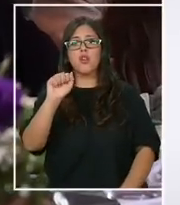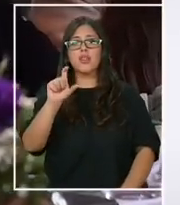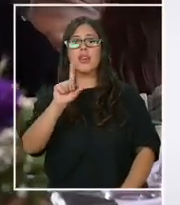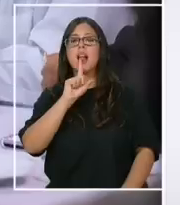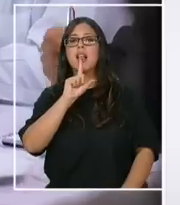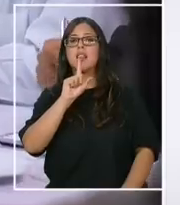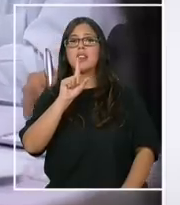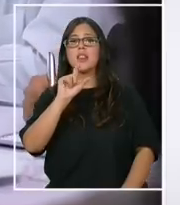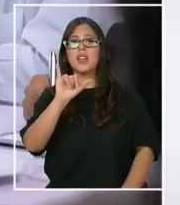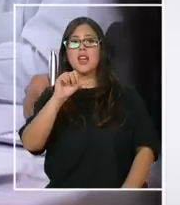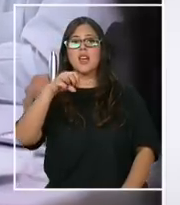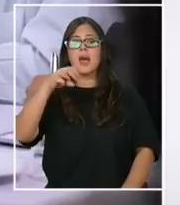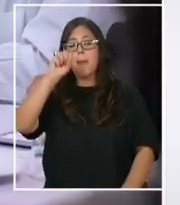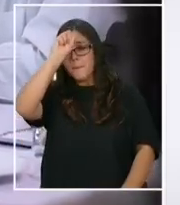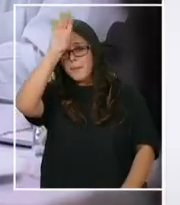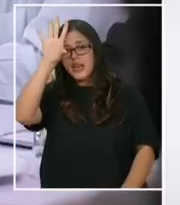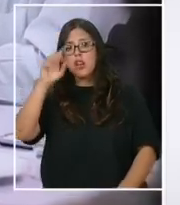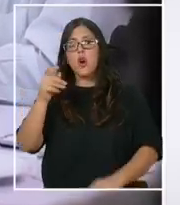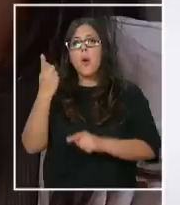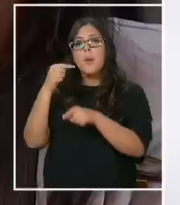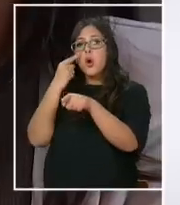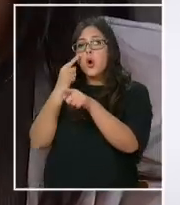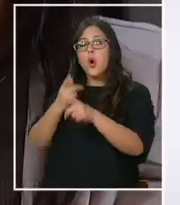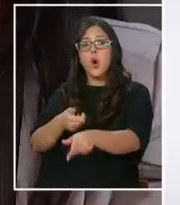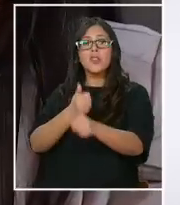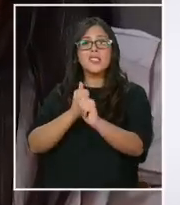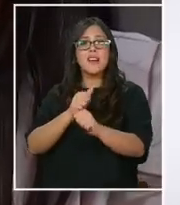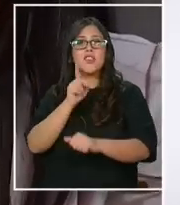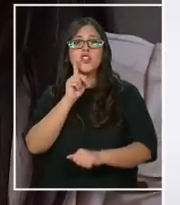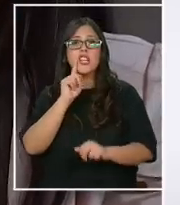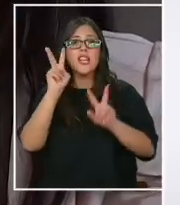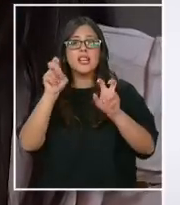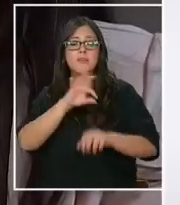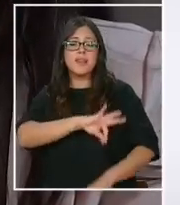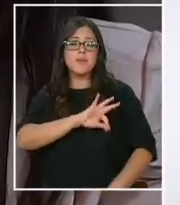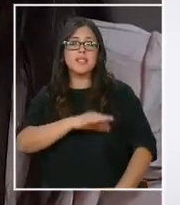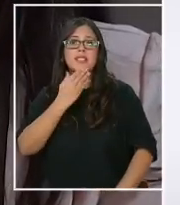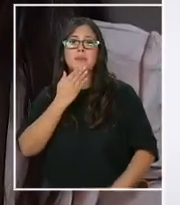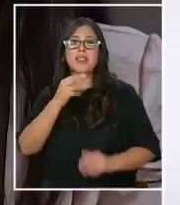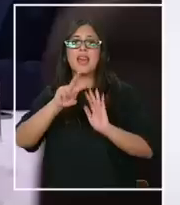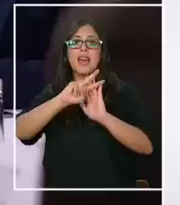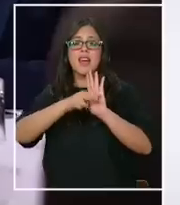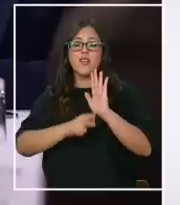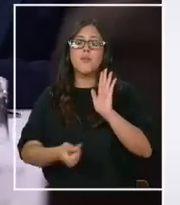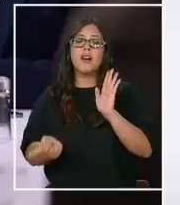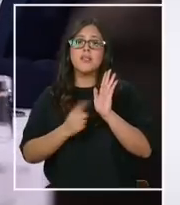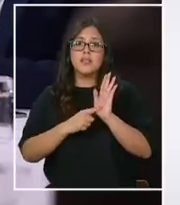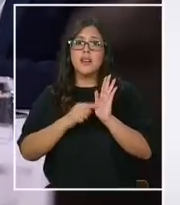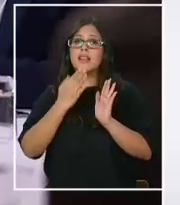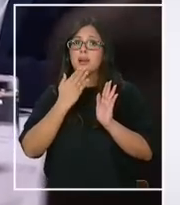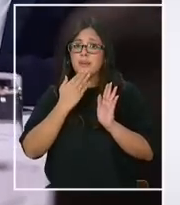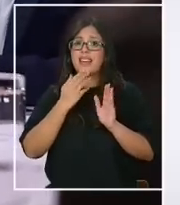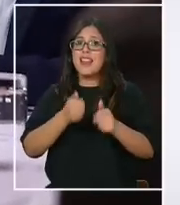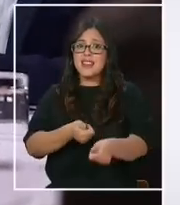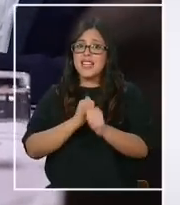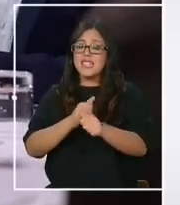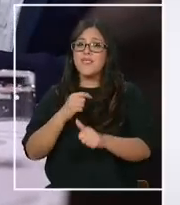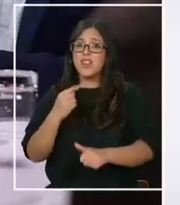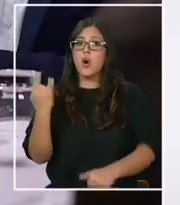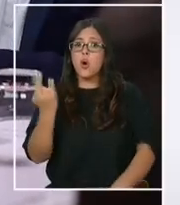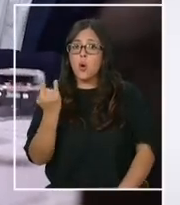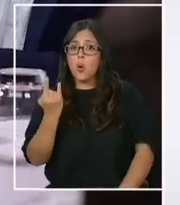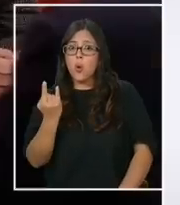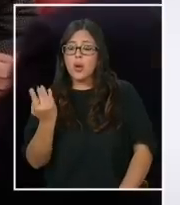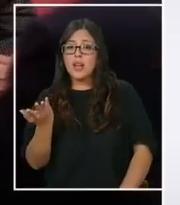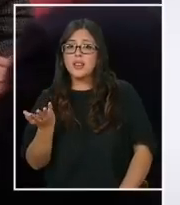Bueno, pero antes tienen un desafío, antes de la, digamos, de pensiones y de la reforma tributaria, tiene un desafío mucho más urgente, que es la ley